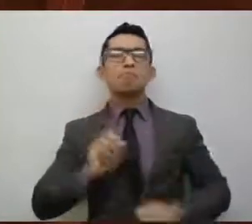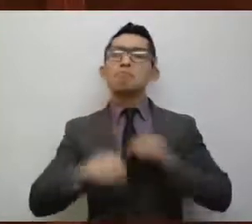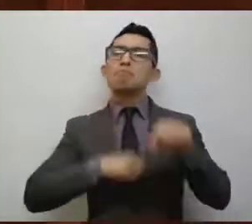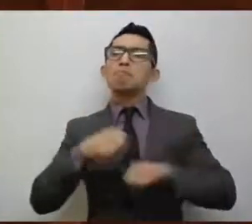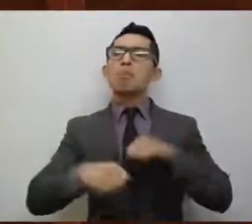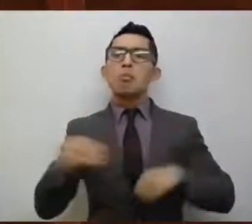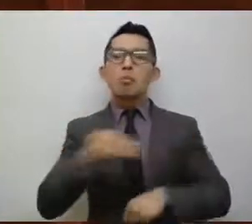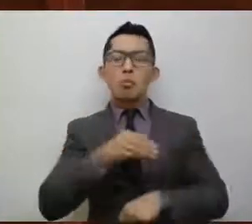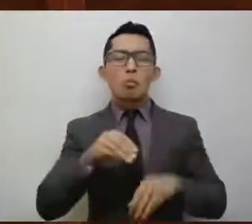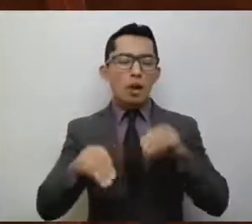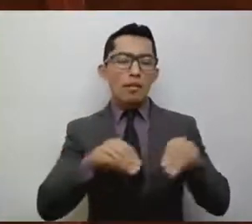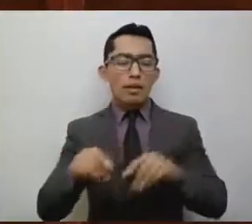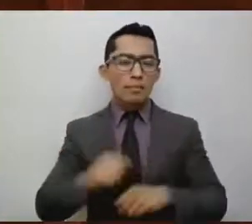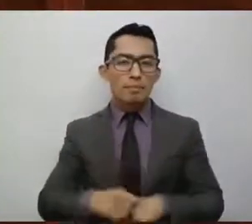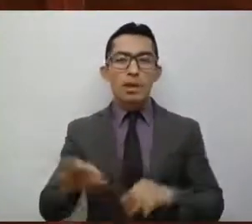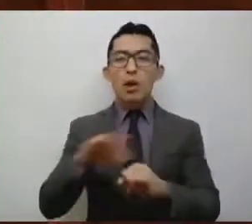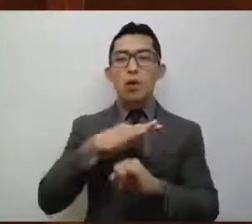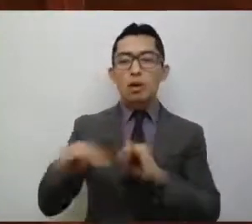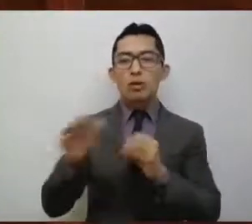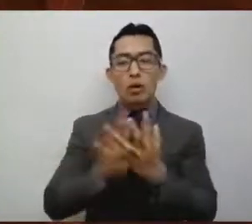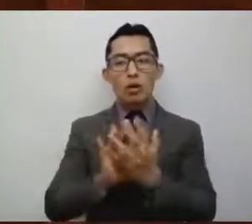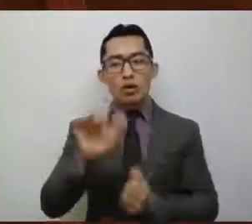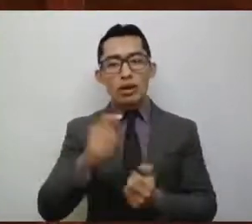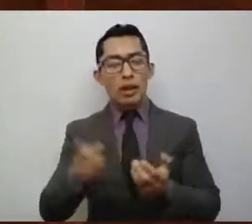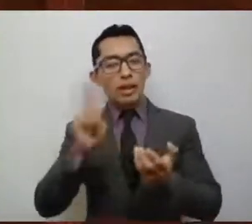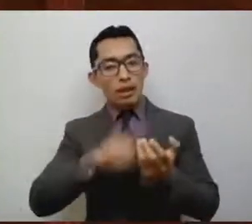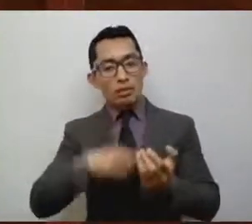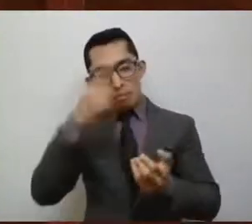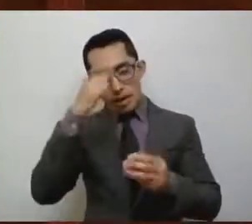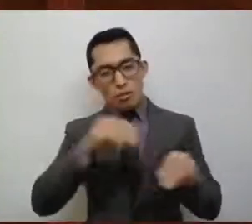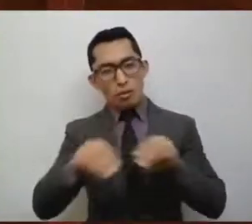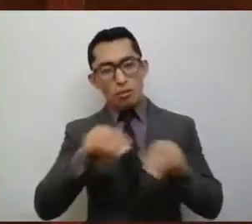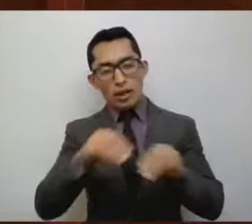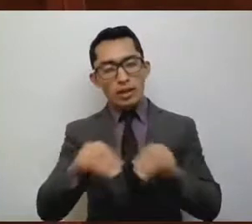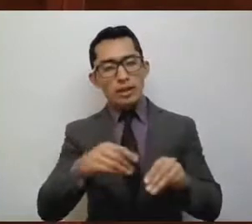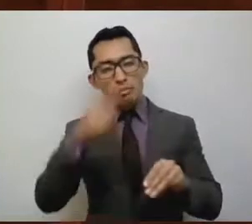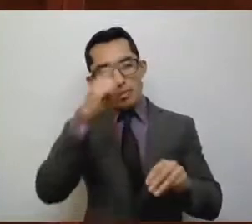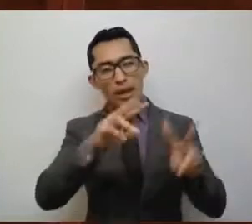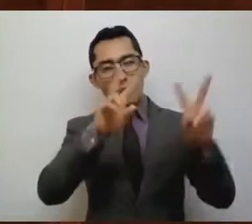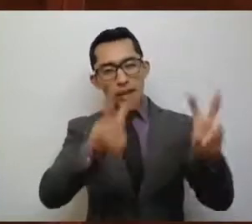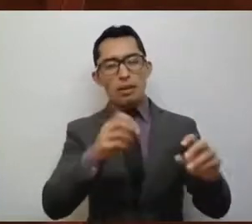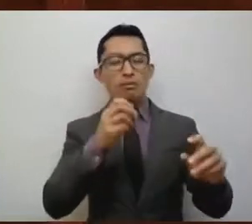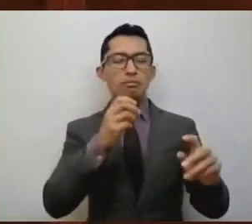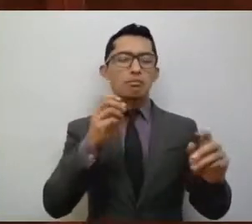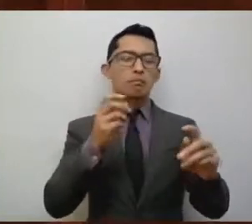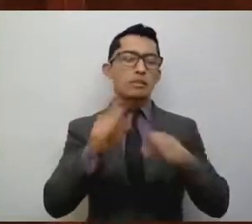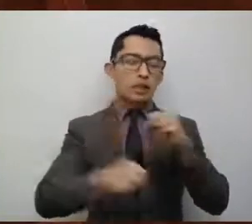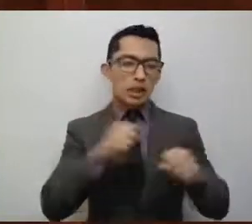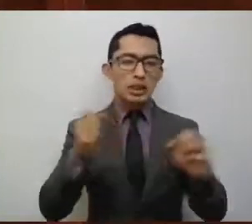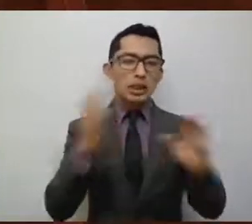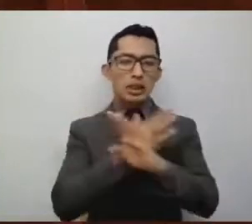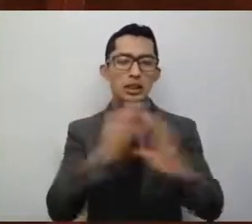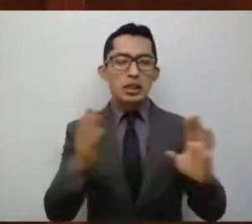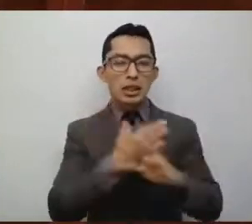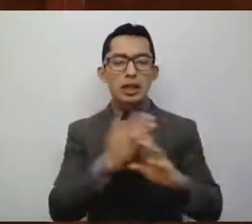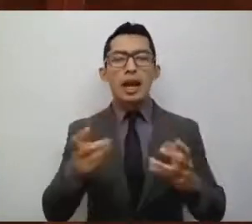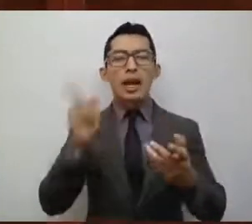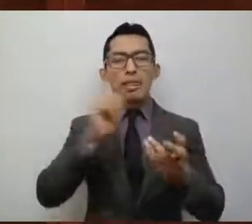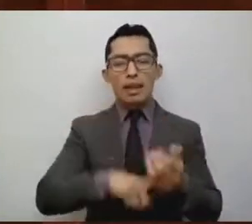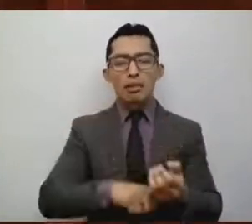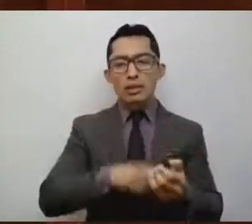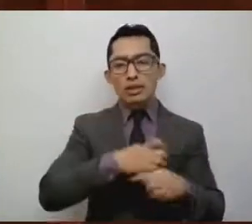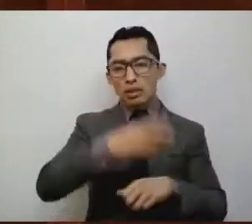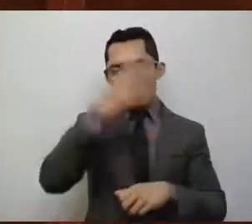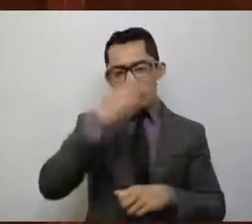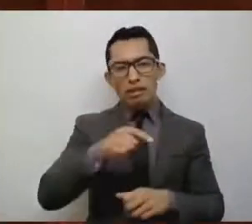Por último, la constitución del Fondo de Movilidad para Ciclistas y Transcedentes del Estado de México, FOMOSID, que perseguirá